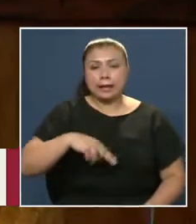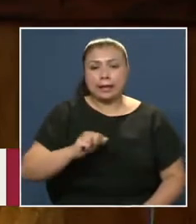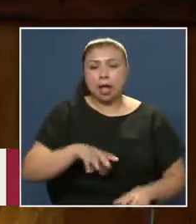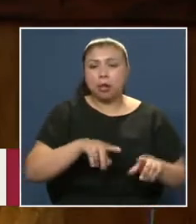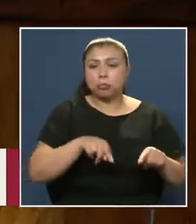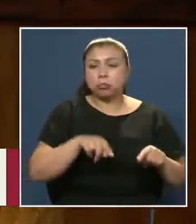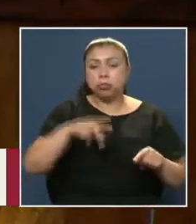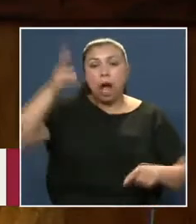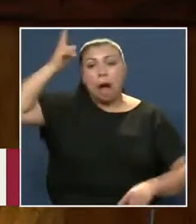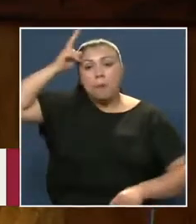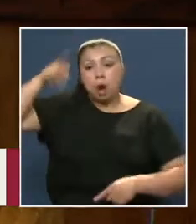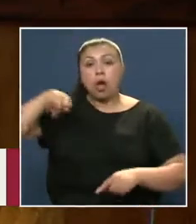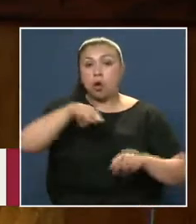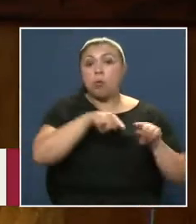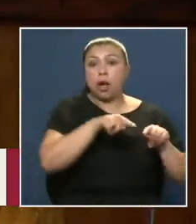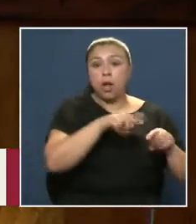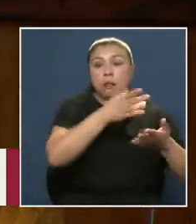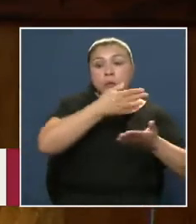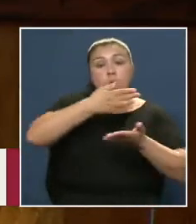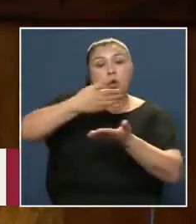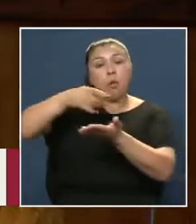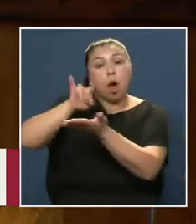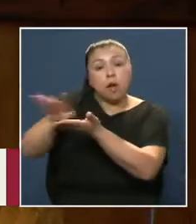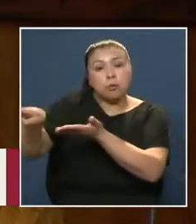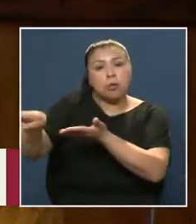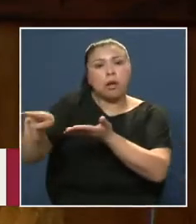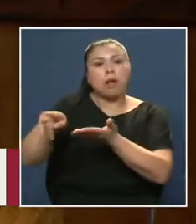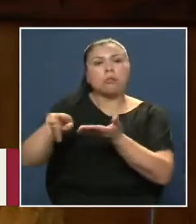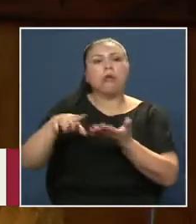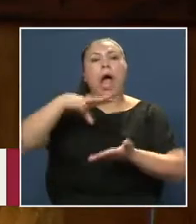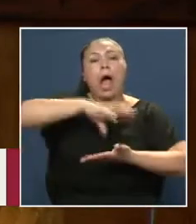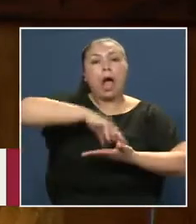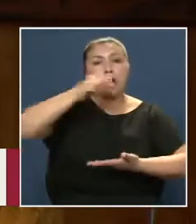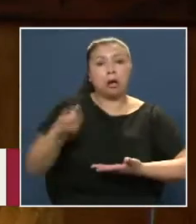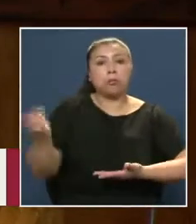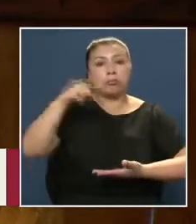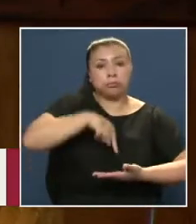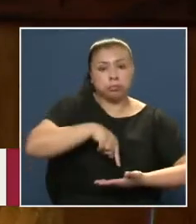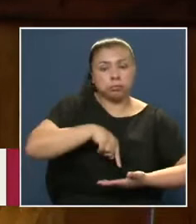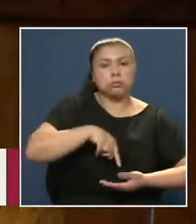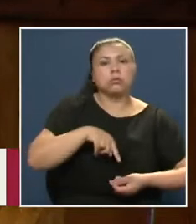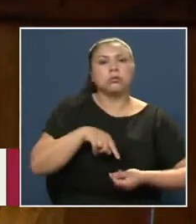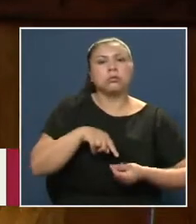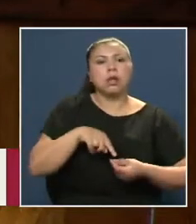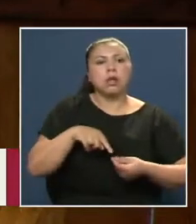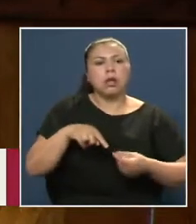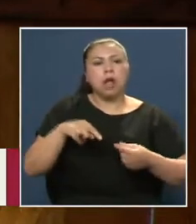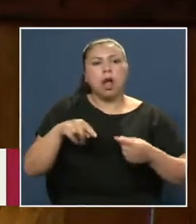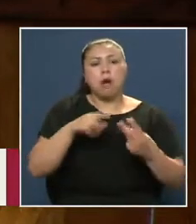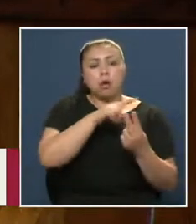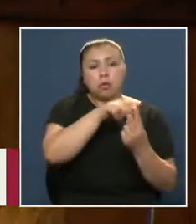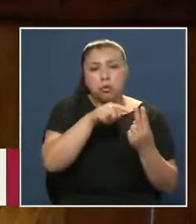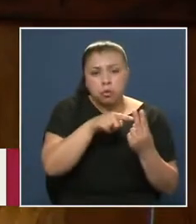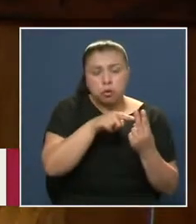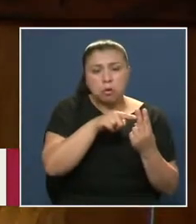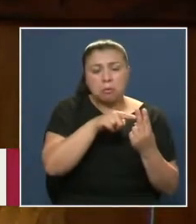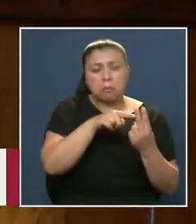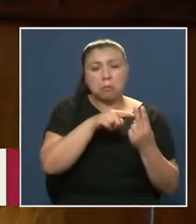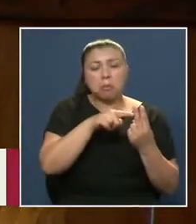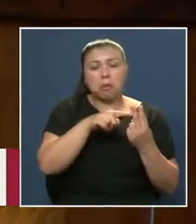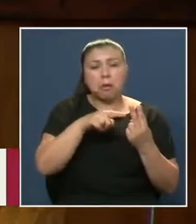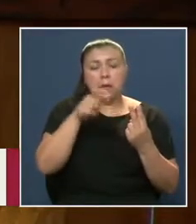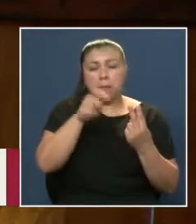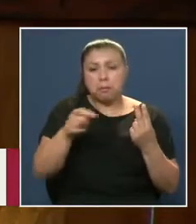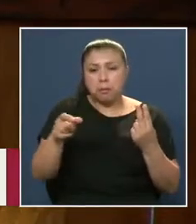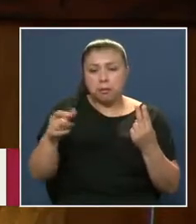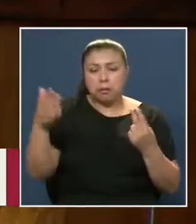como él Fue expulsado Indudablemente Que Arica Quedó la intervención Y afortunadamente Hubo una conjunción De dos personajes Para nosotros Afortunadamente